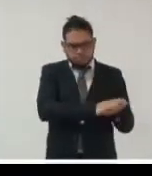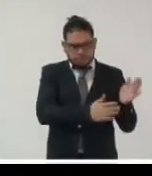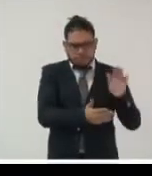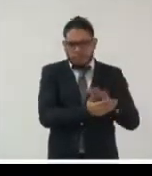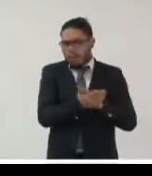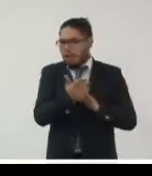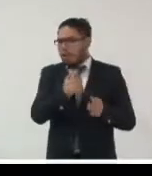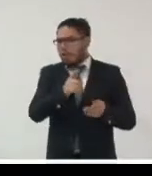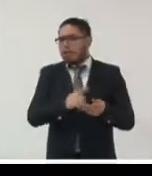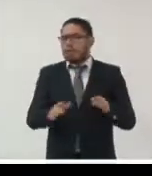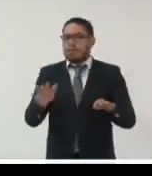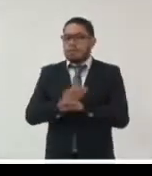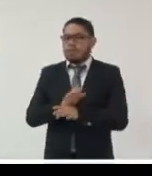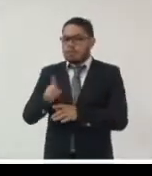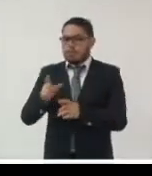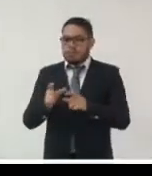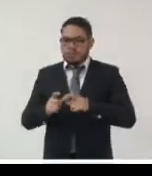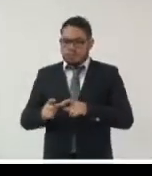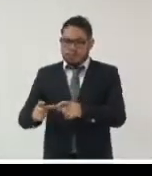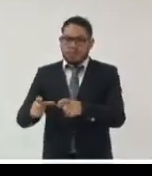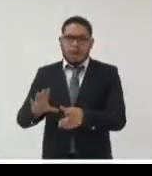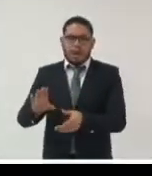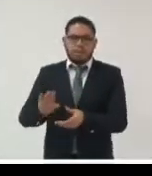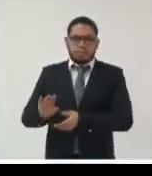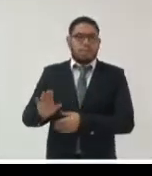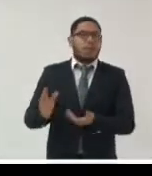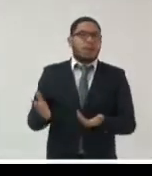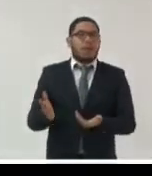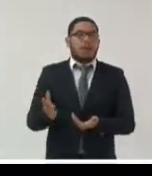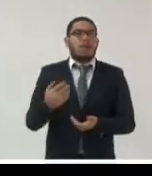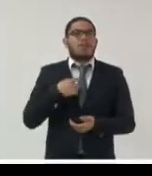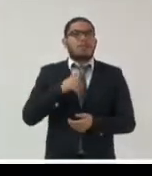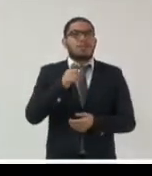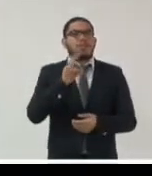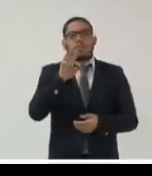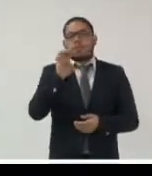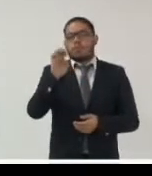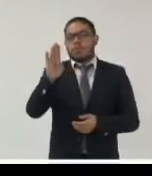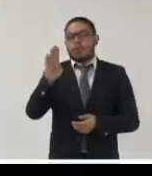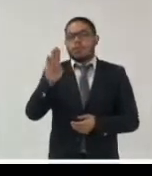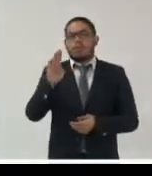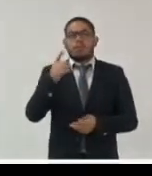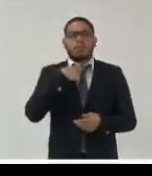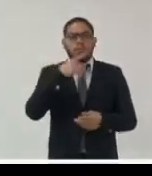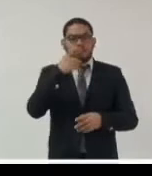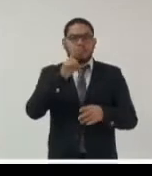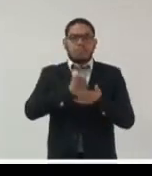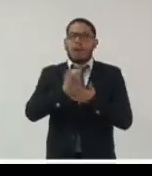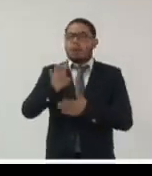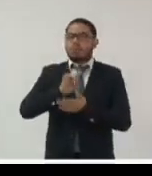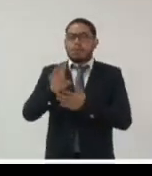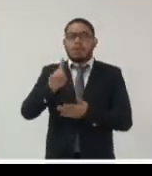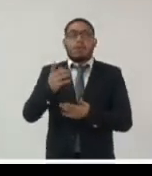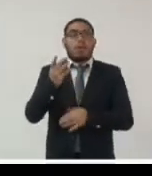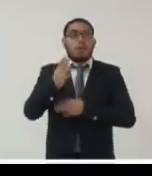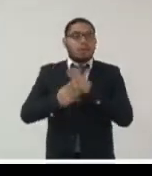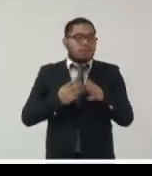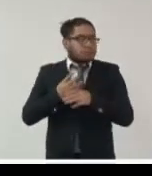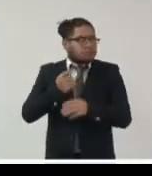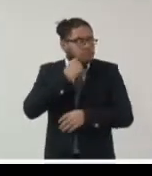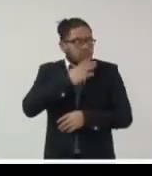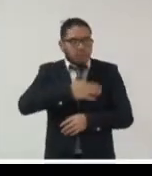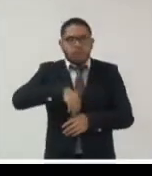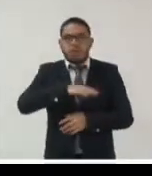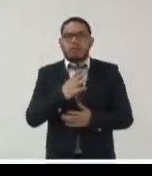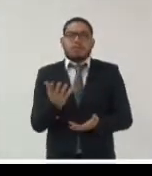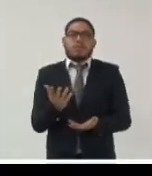ponerlos en un disco duro y ponerlos en un sitio web de qué es lo que está ocurriendo casi en todo el mundo en